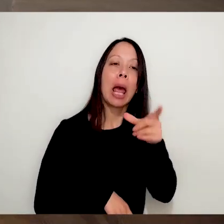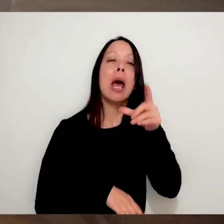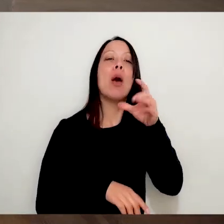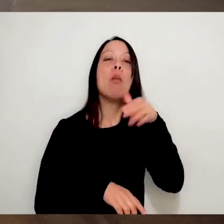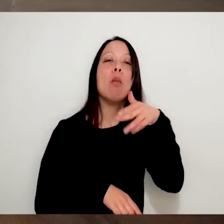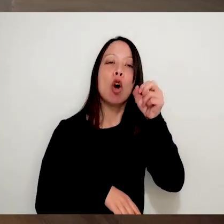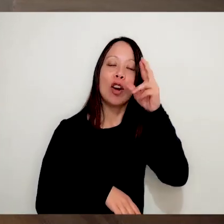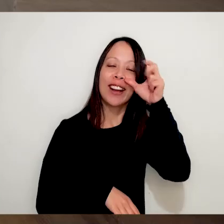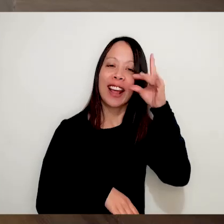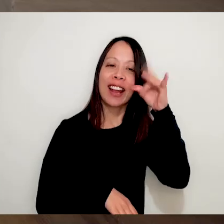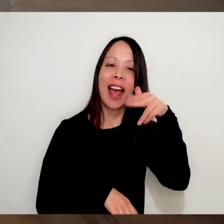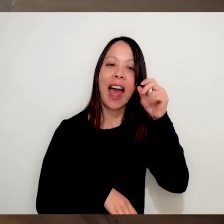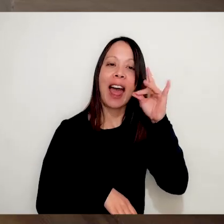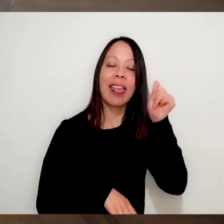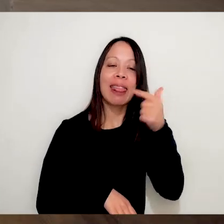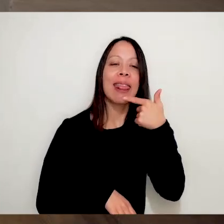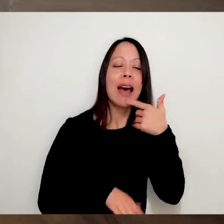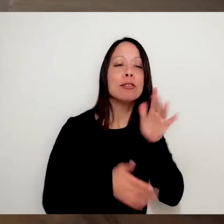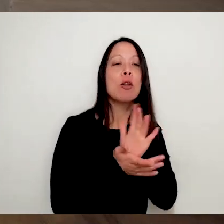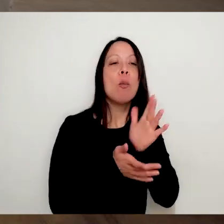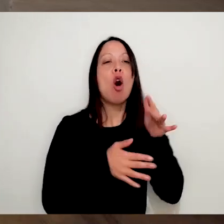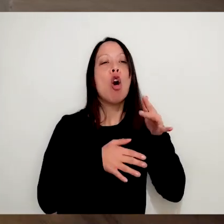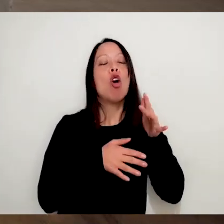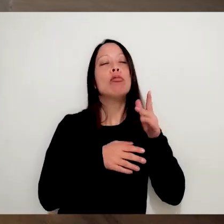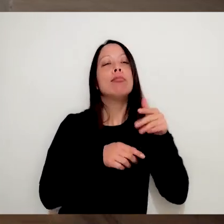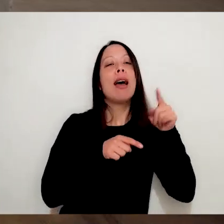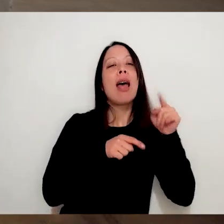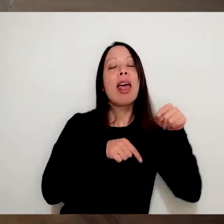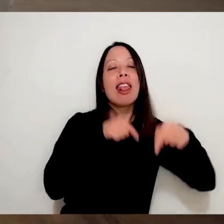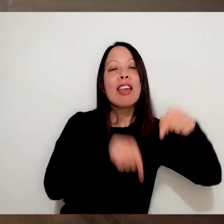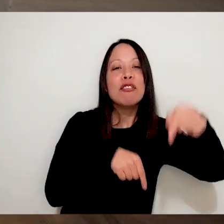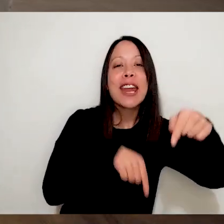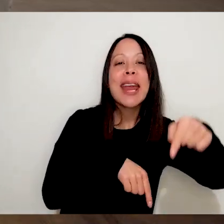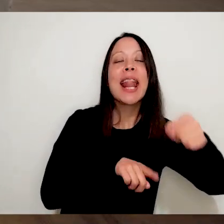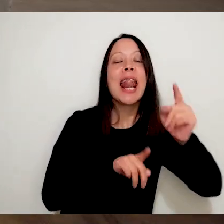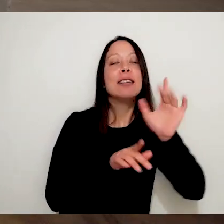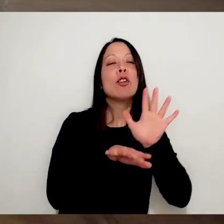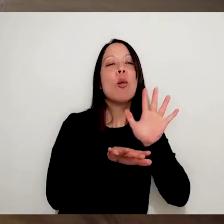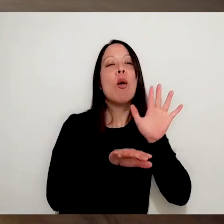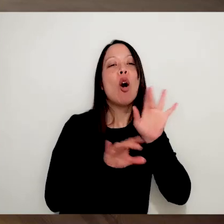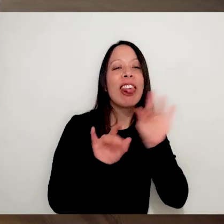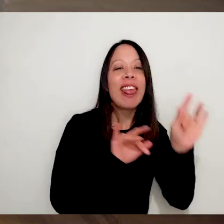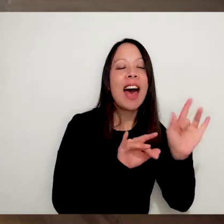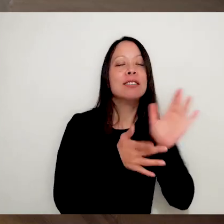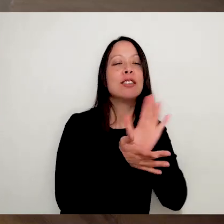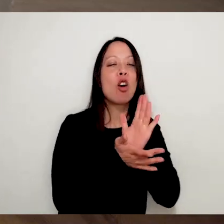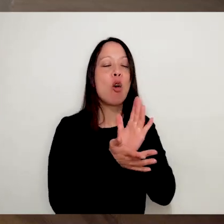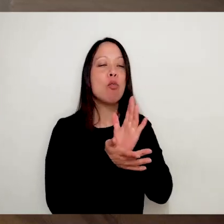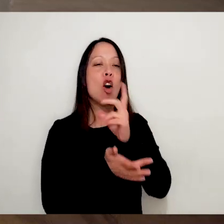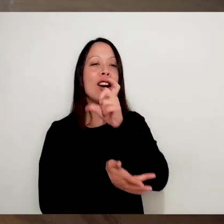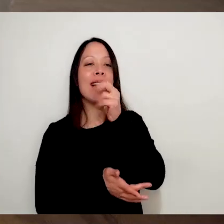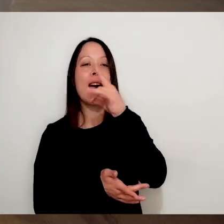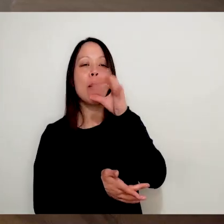es como la más expansiva. Me da sensación. que más se ve en los desfiles. La que más fuerza tiene, por así decirlo.